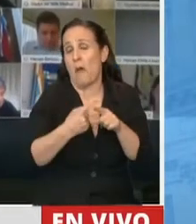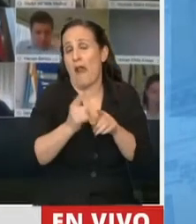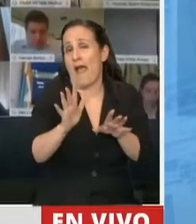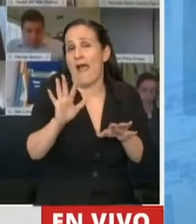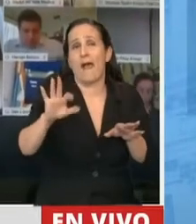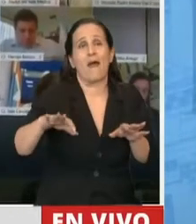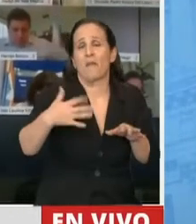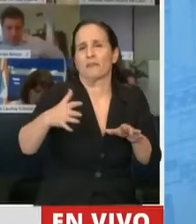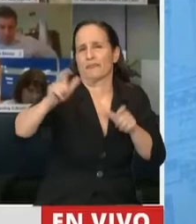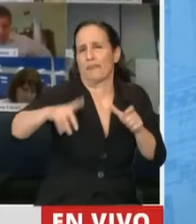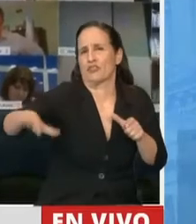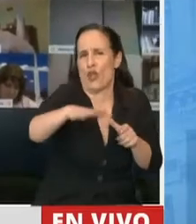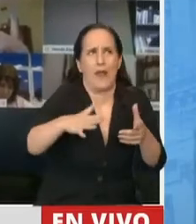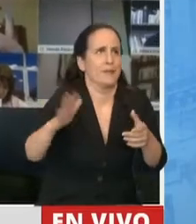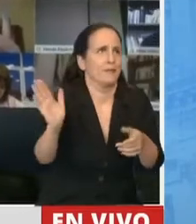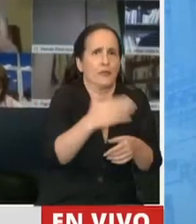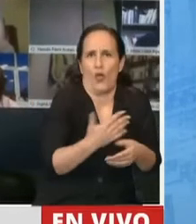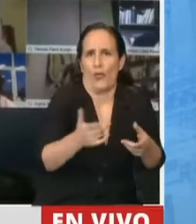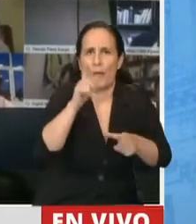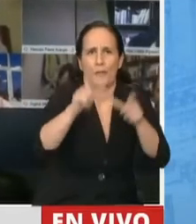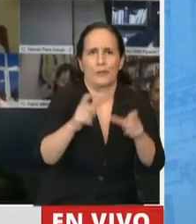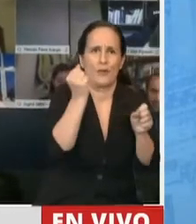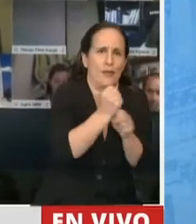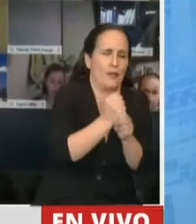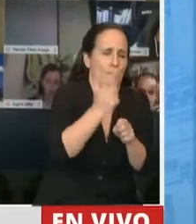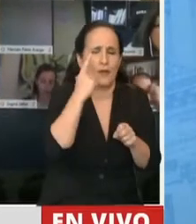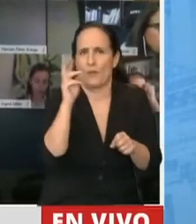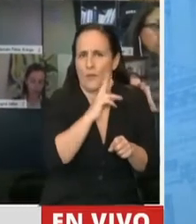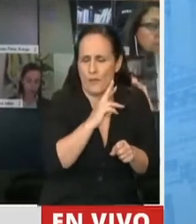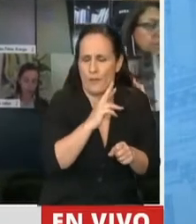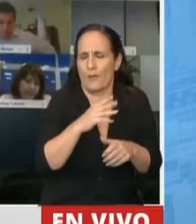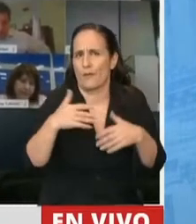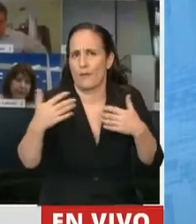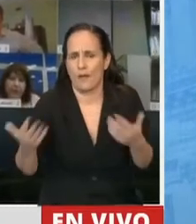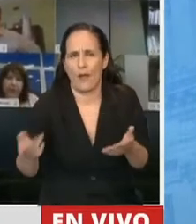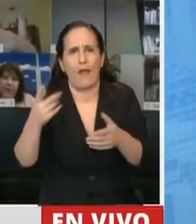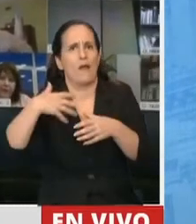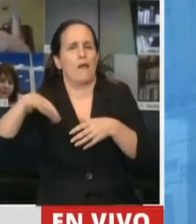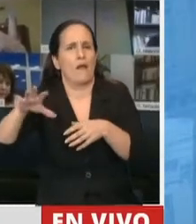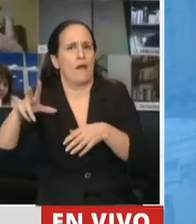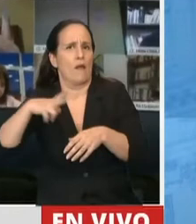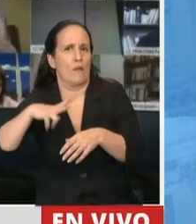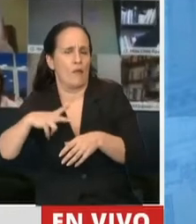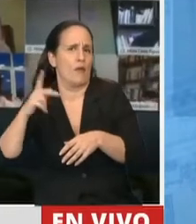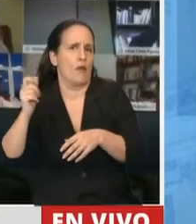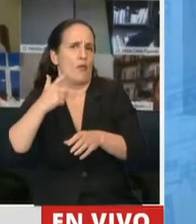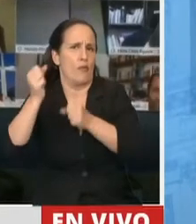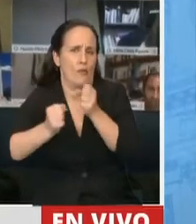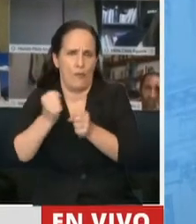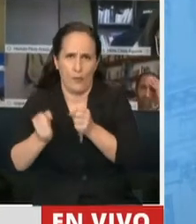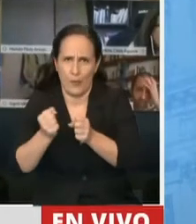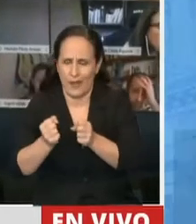social. Tiene que ver con los trabajadores y trabajadoras, tiene que ver con el sector privado, el sector empresario